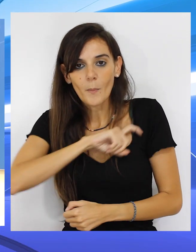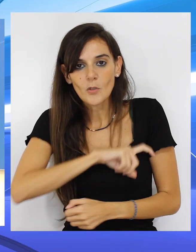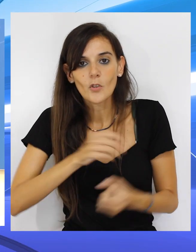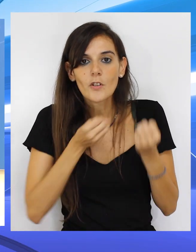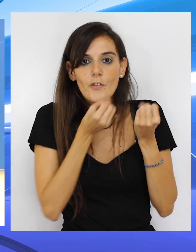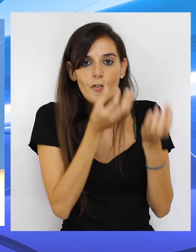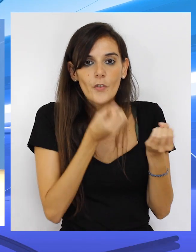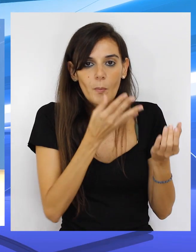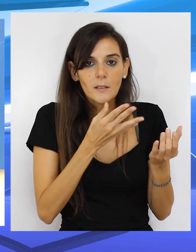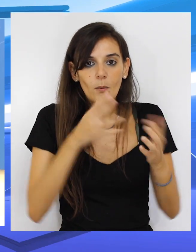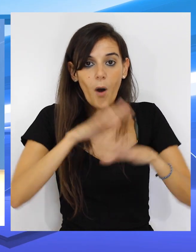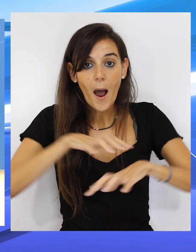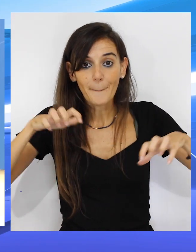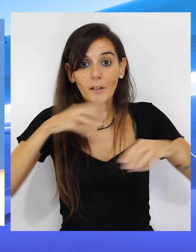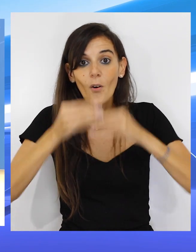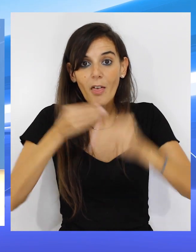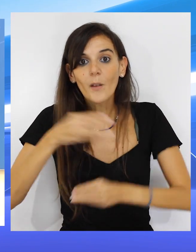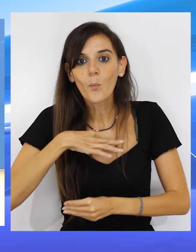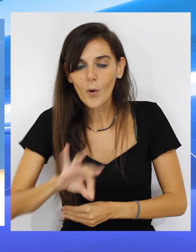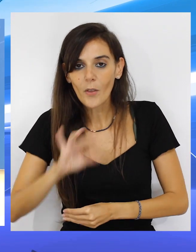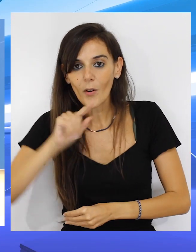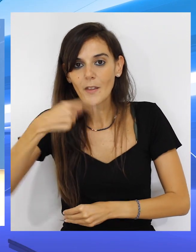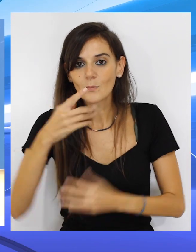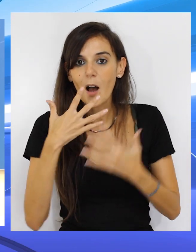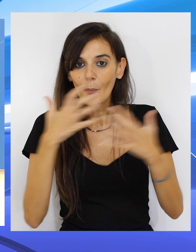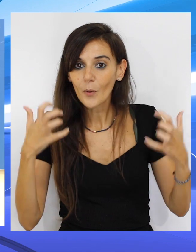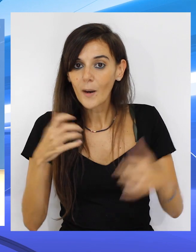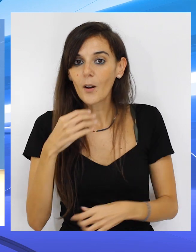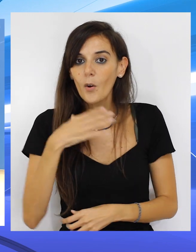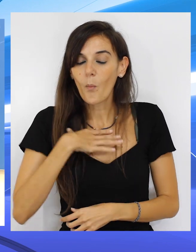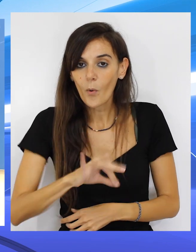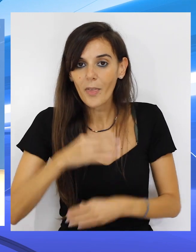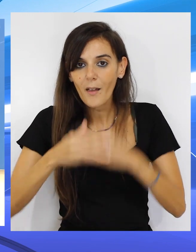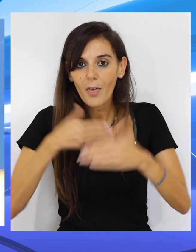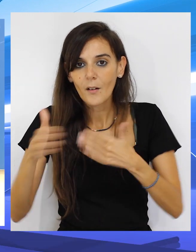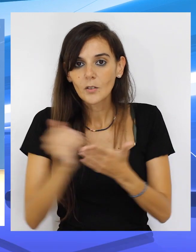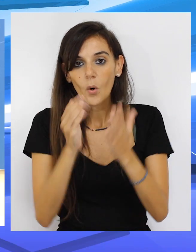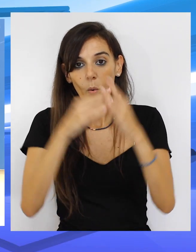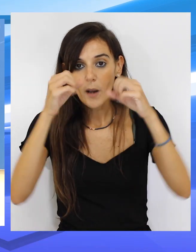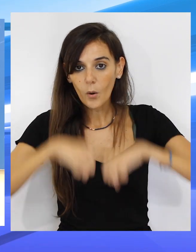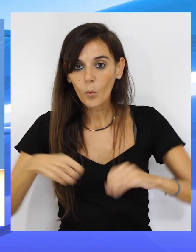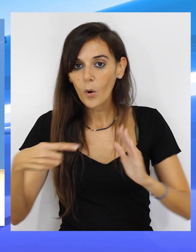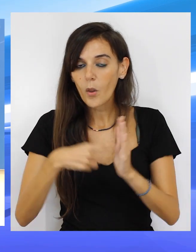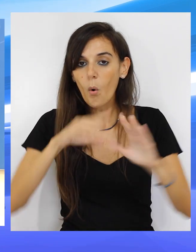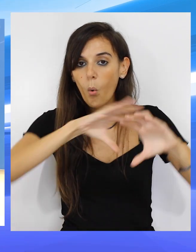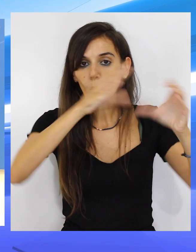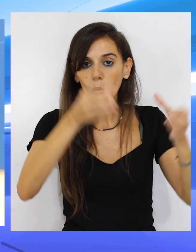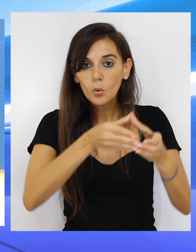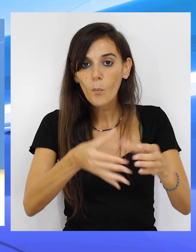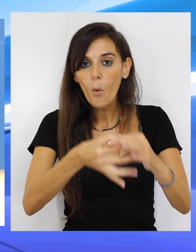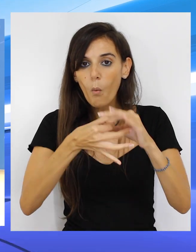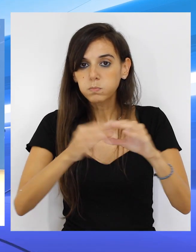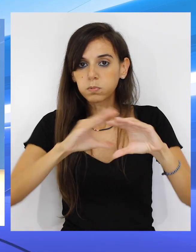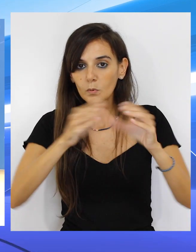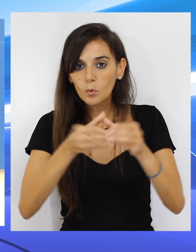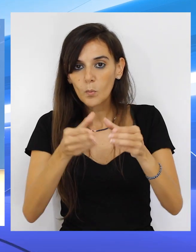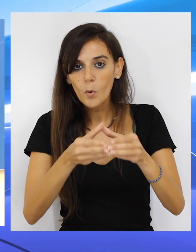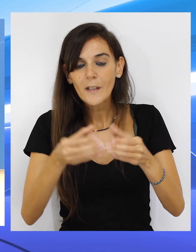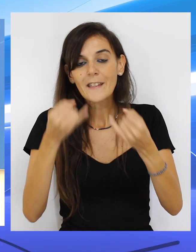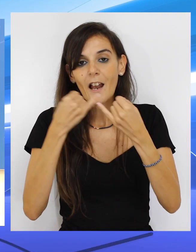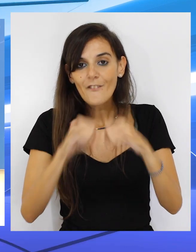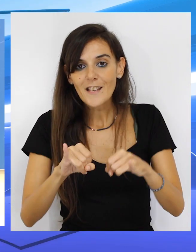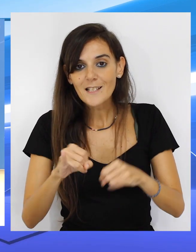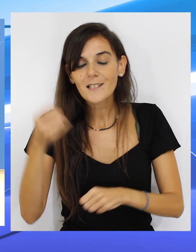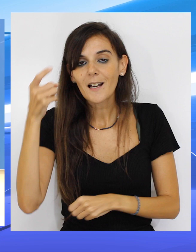Comisión Informativa se pueda llevar al Pleno y de ahí inmediatamente aprobarlo un consenso en cuanto a una unidad en el número